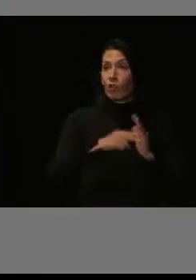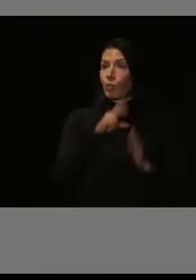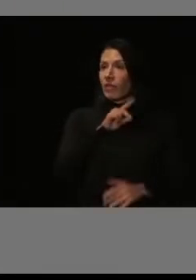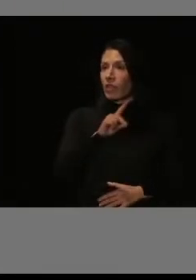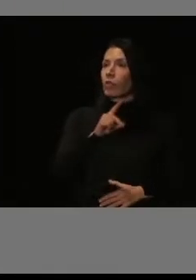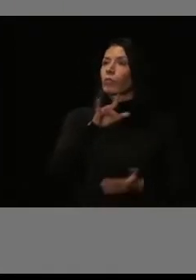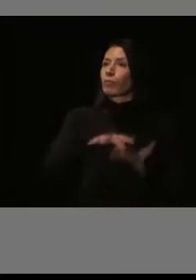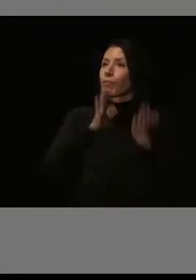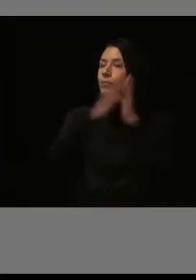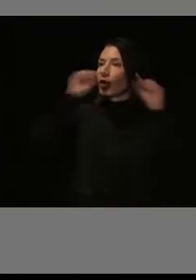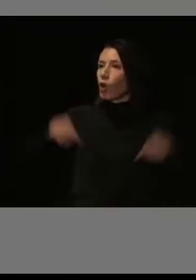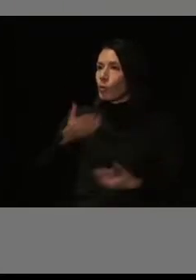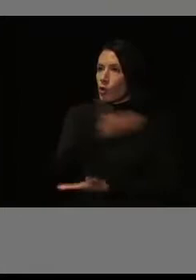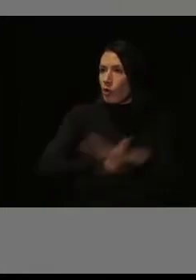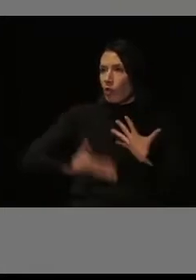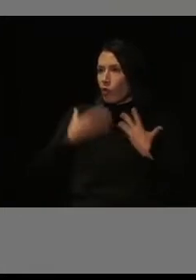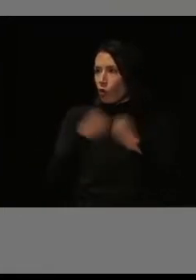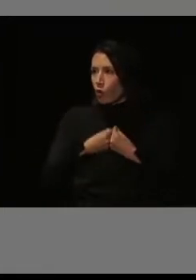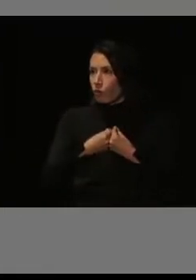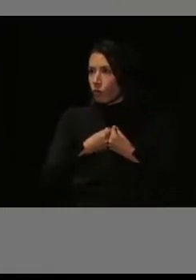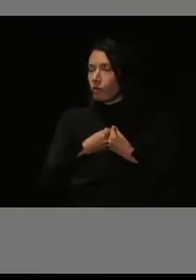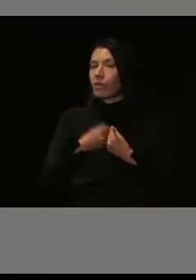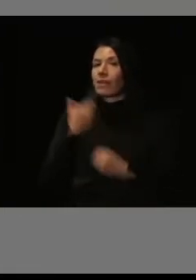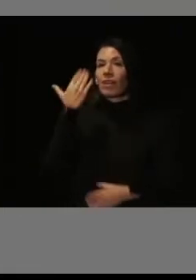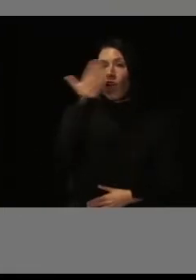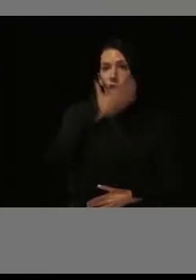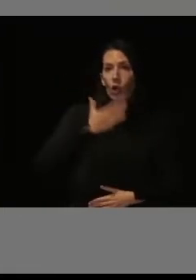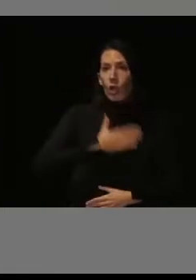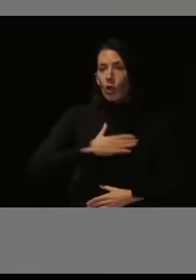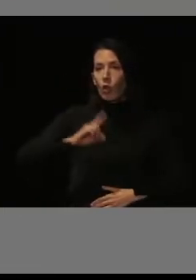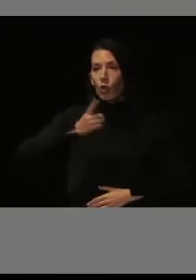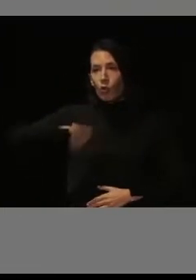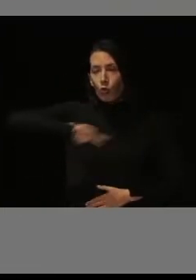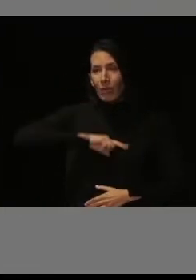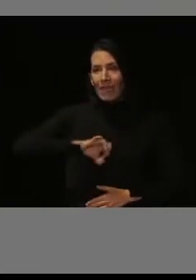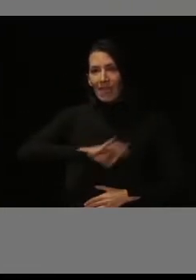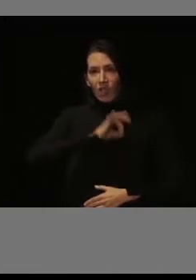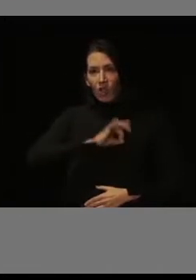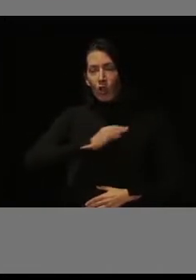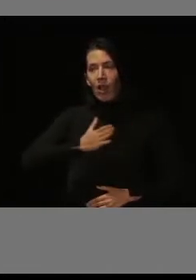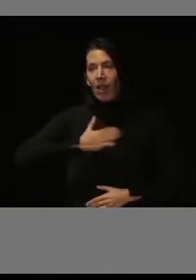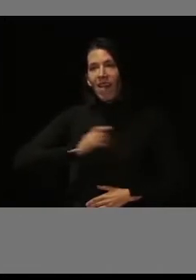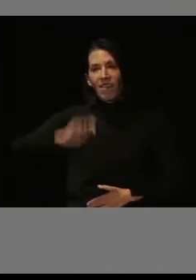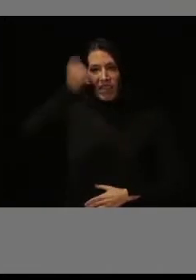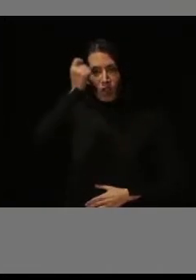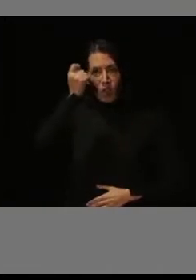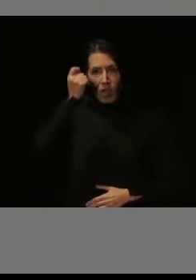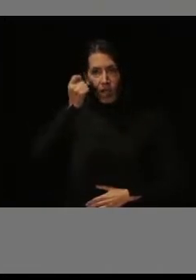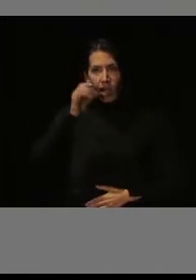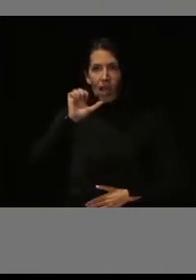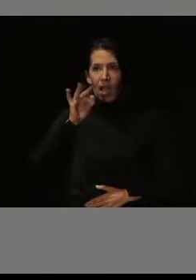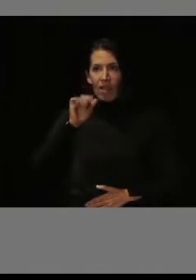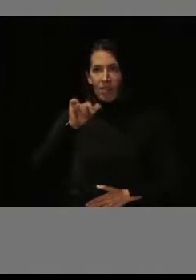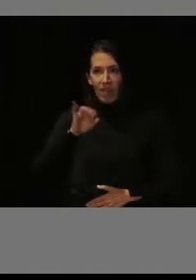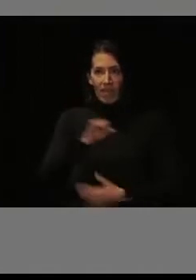colaboración con el colegio Nuestra Señora de la Victoria, de Afania, que, además, no queda lejos de aquí.